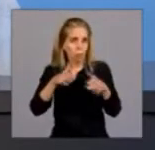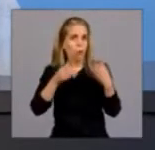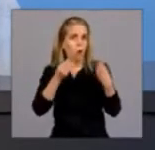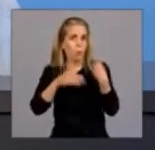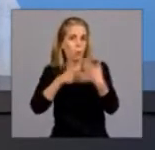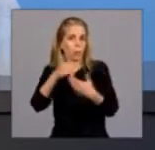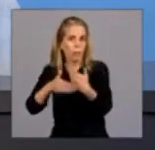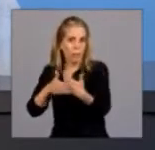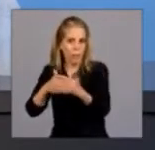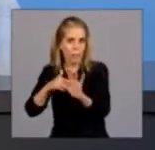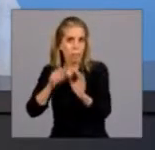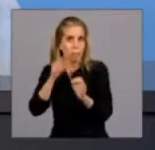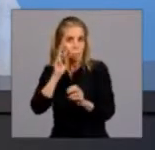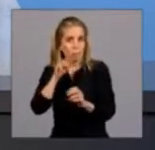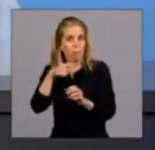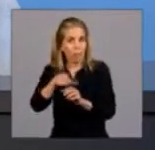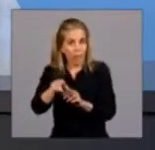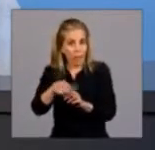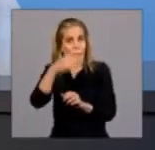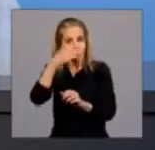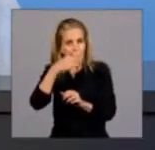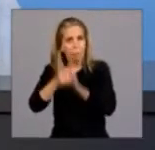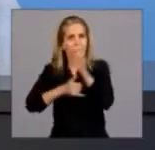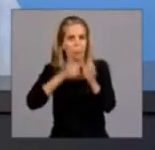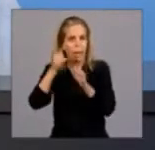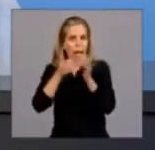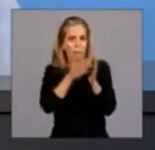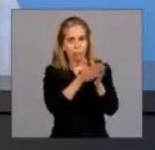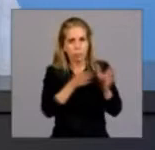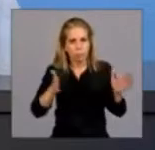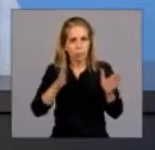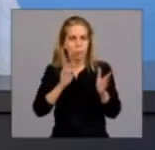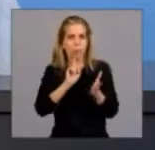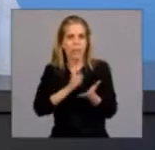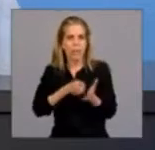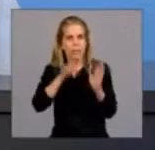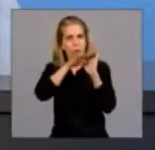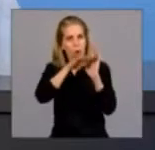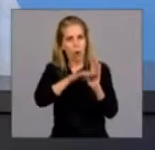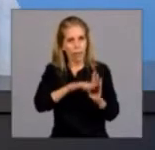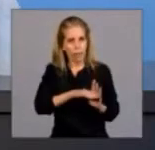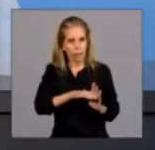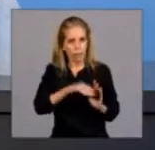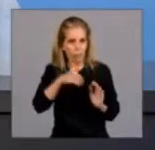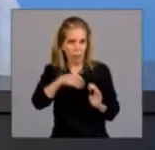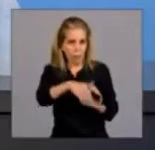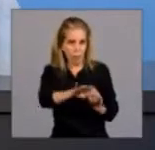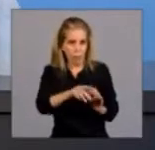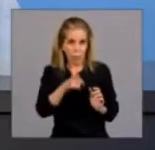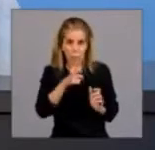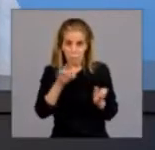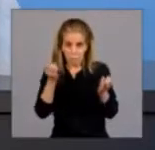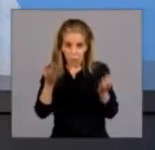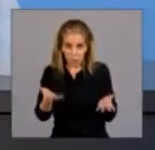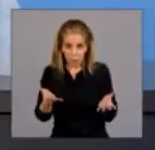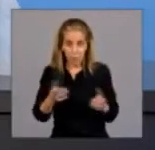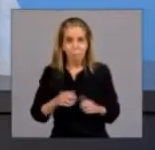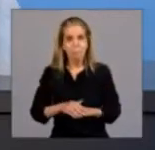y después ya empezamos a hablar en concreto de las medidas y de las cosas que vamos a hacer. ¿Les parece bien?